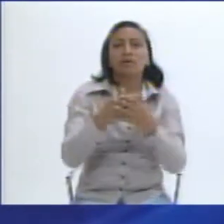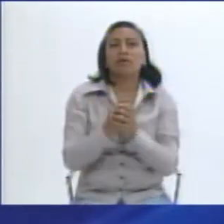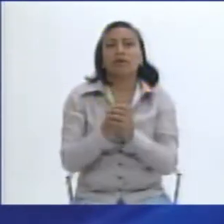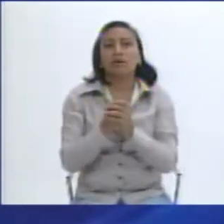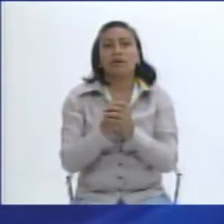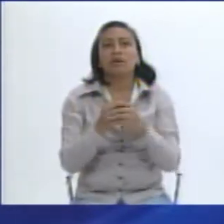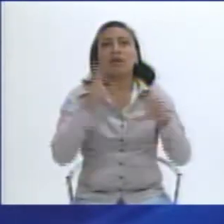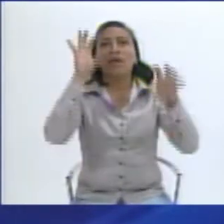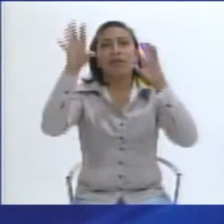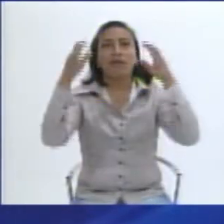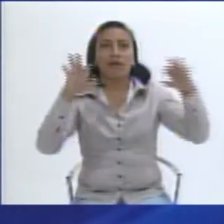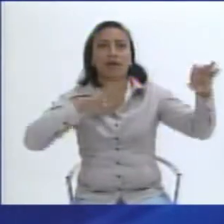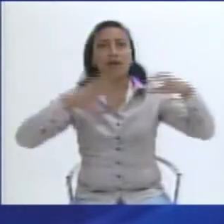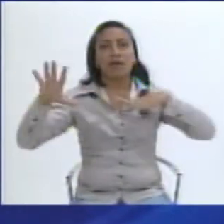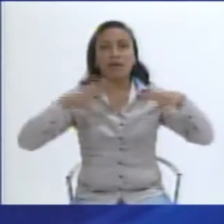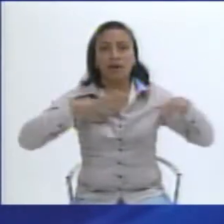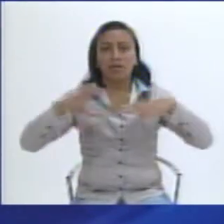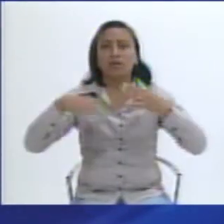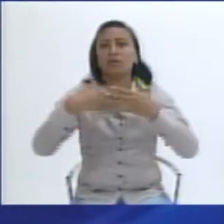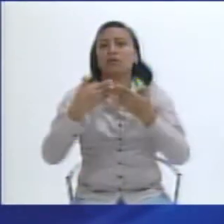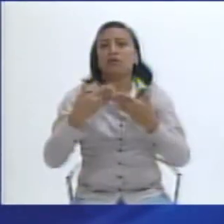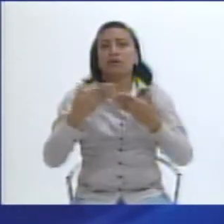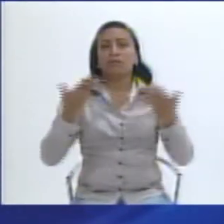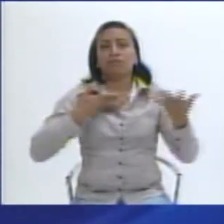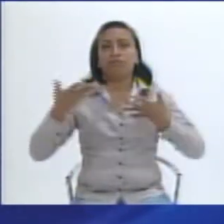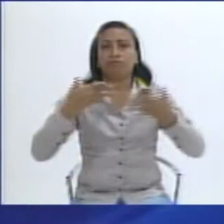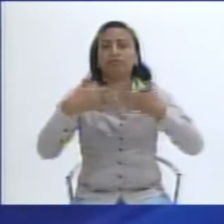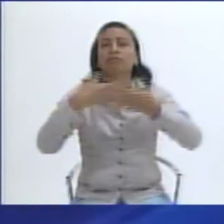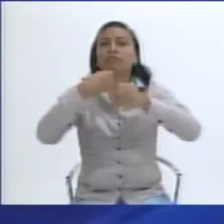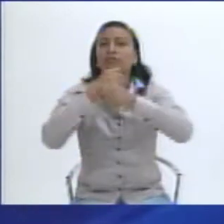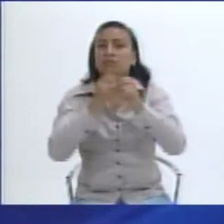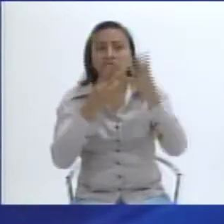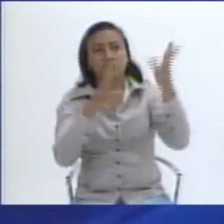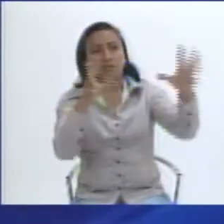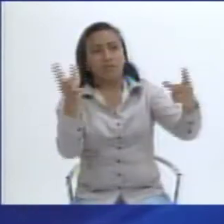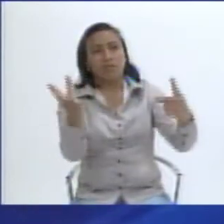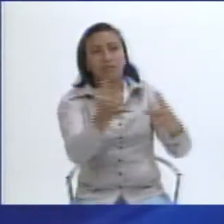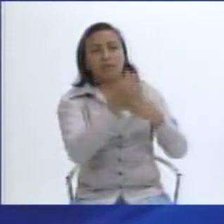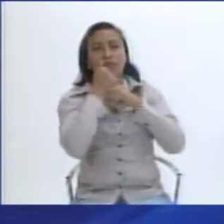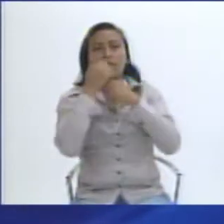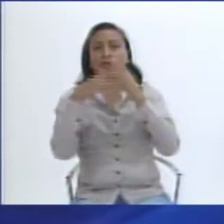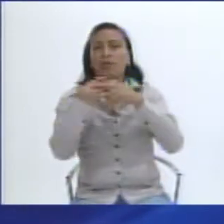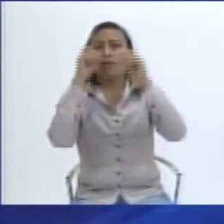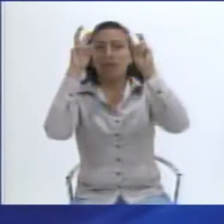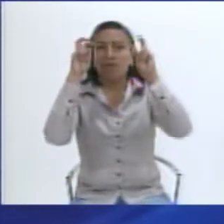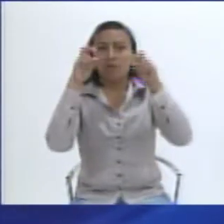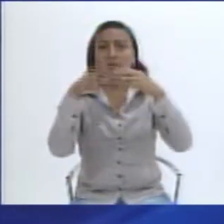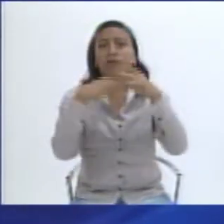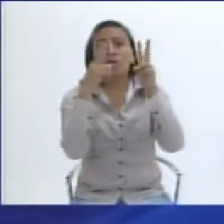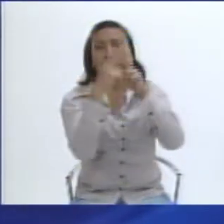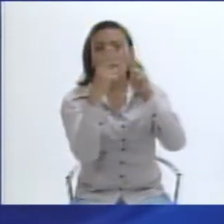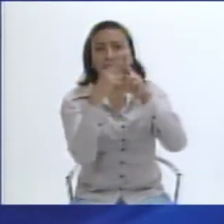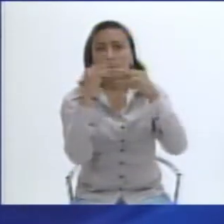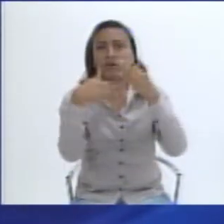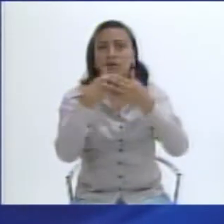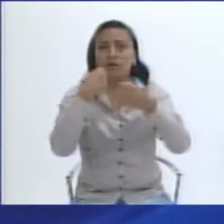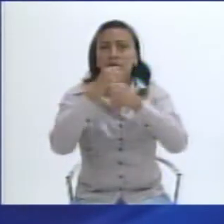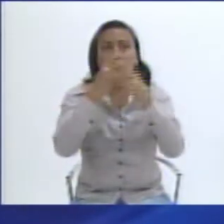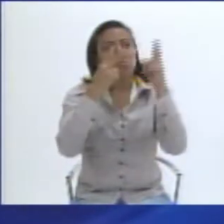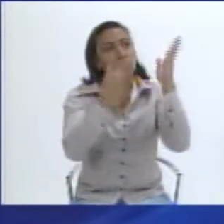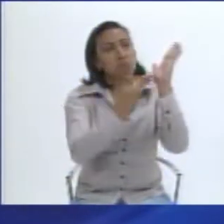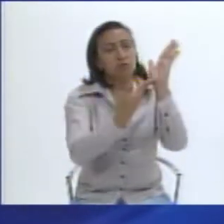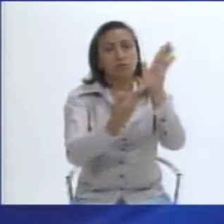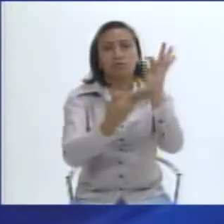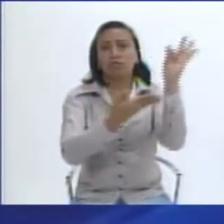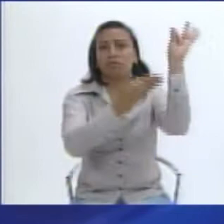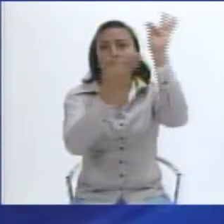teatro, etc. Se va rescatando un poco el tema. Hemos hecho el reconocimiento a personajes de la ciudad. Esto